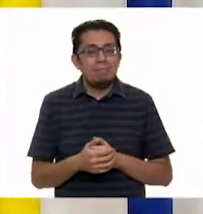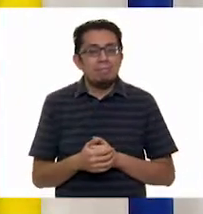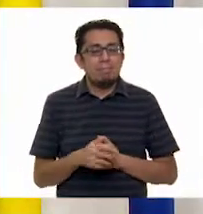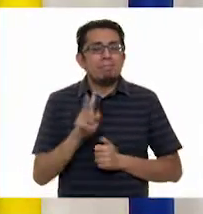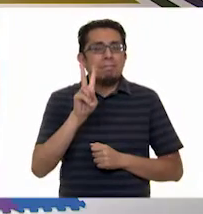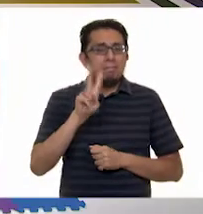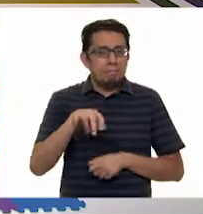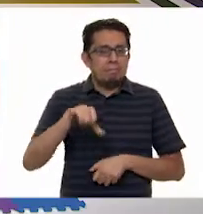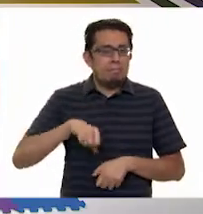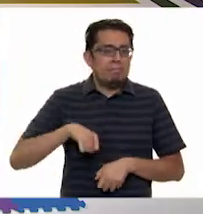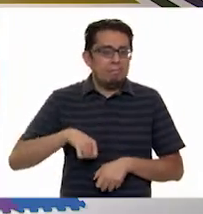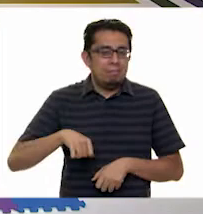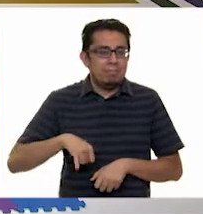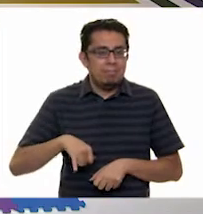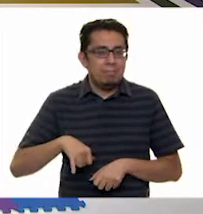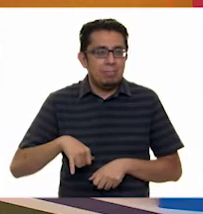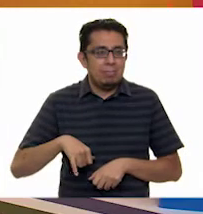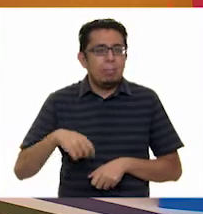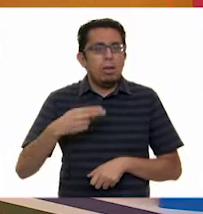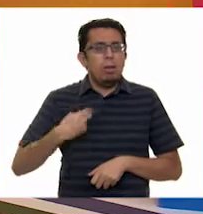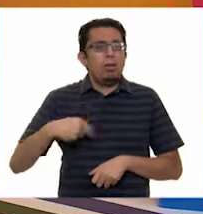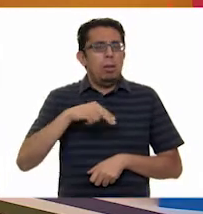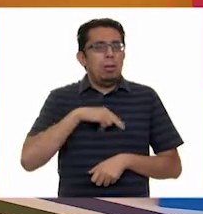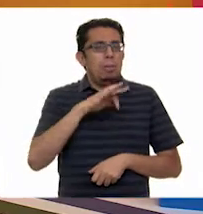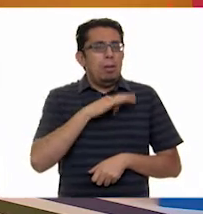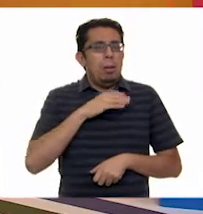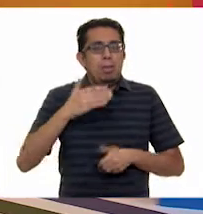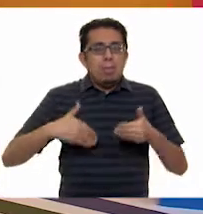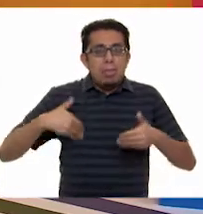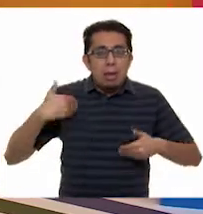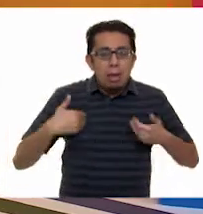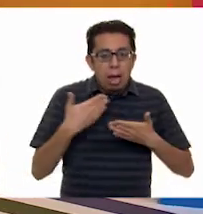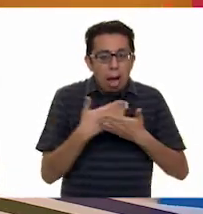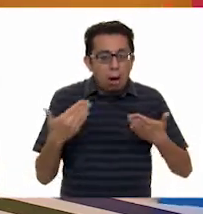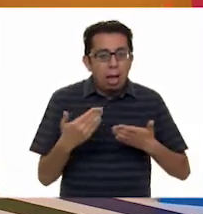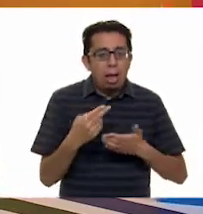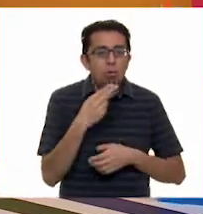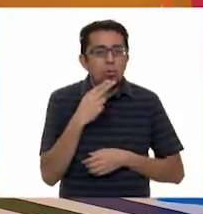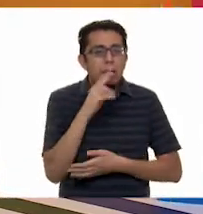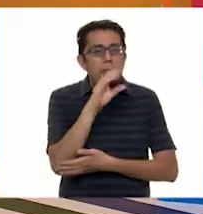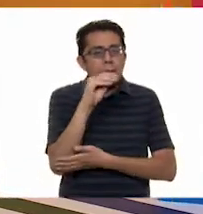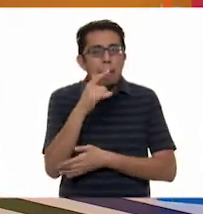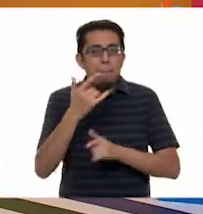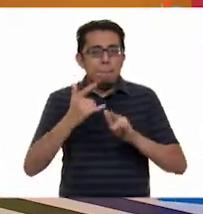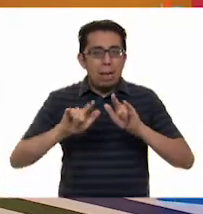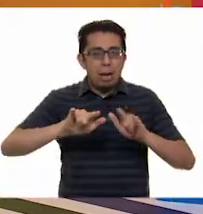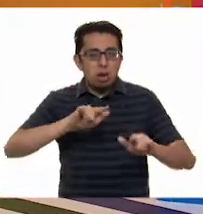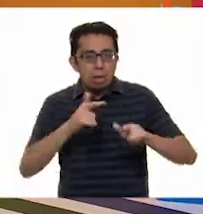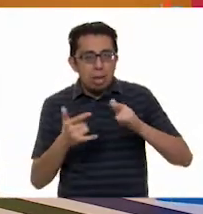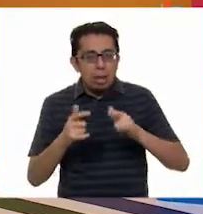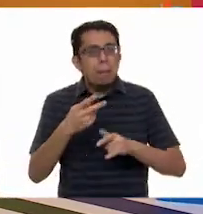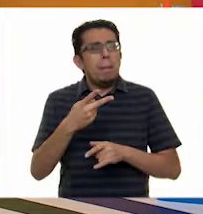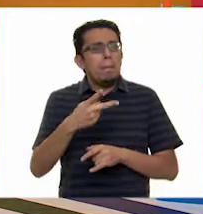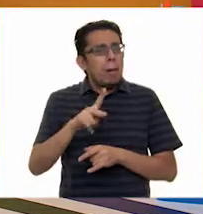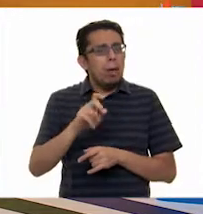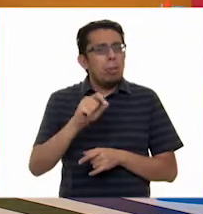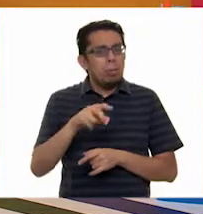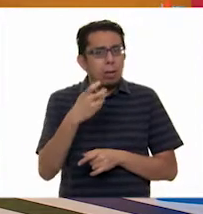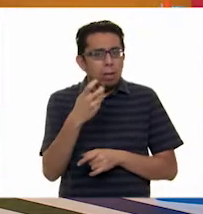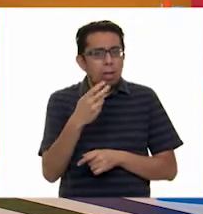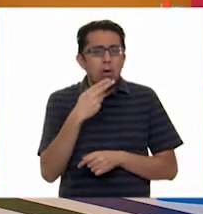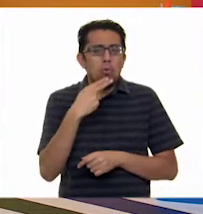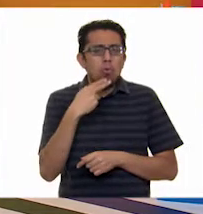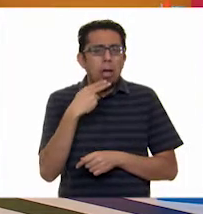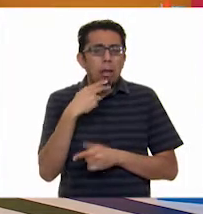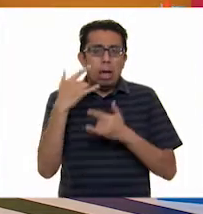que nosotros nos podemos divertir hoy en día con los títeres, con las marionetas, pero se han utilizado